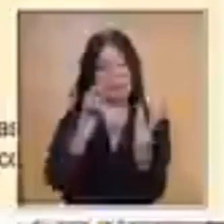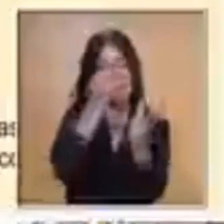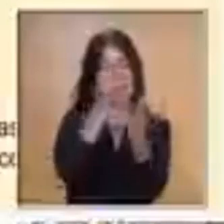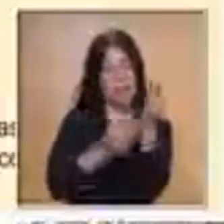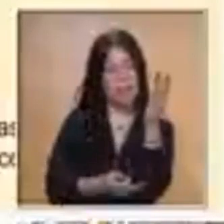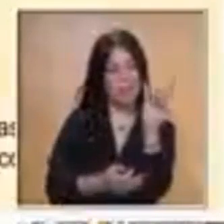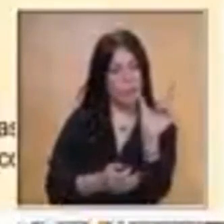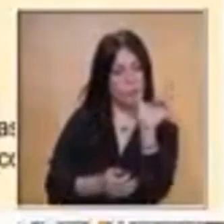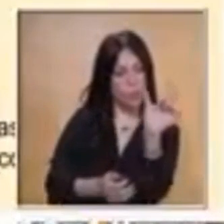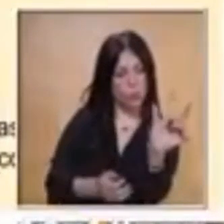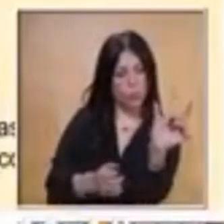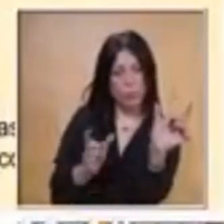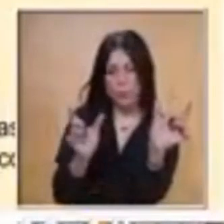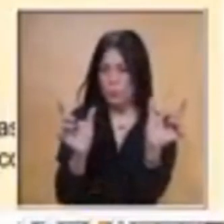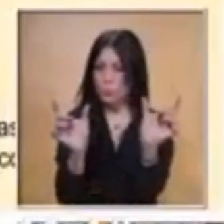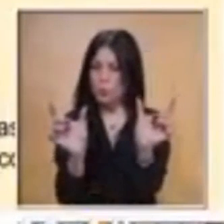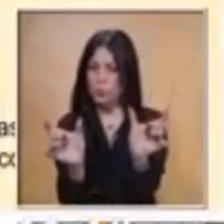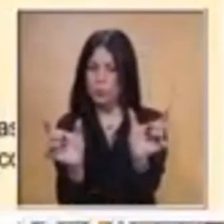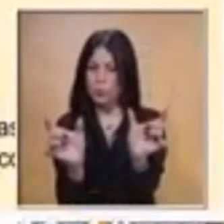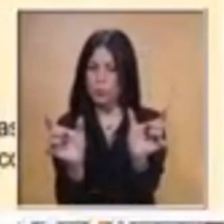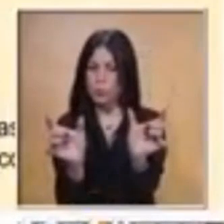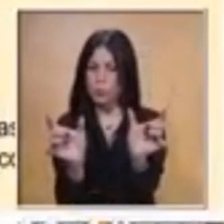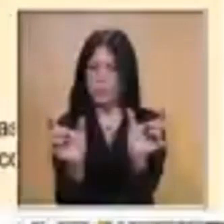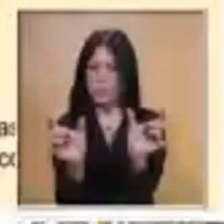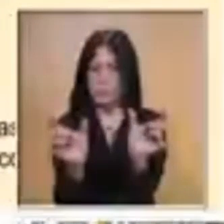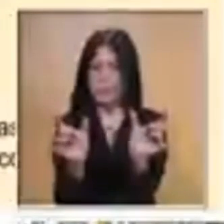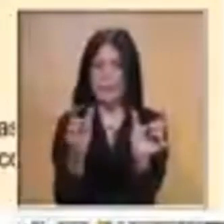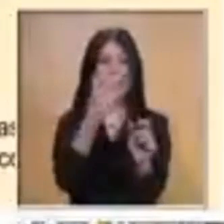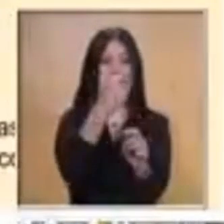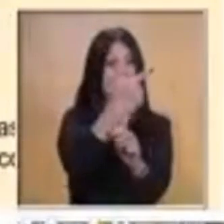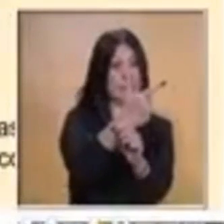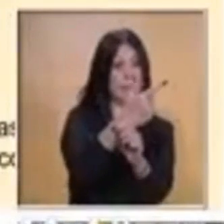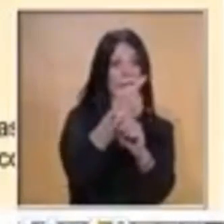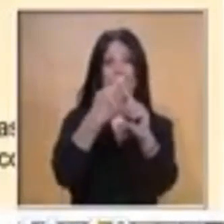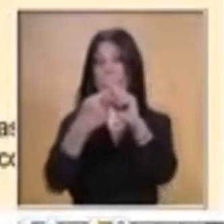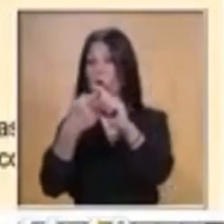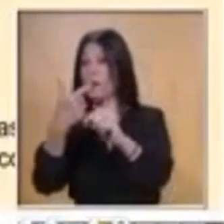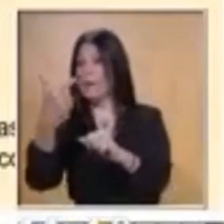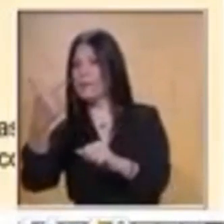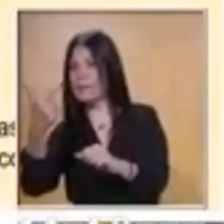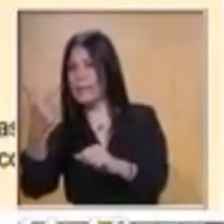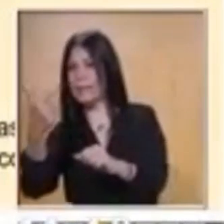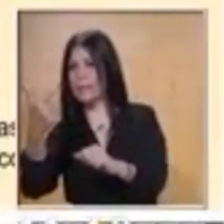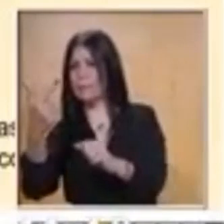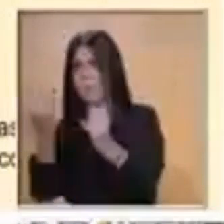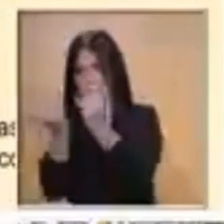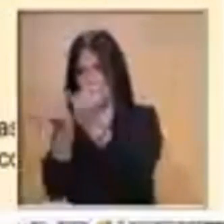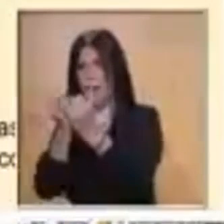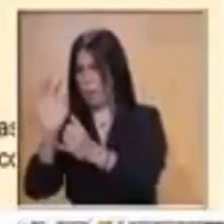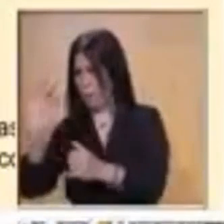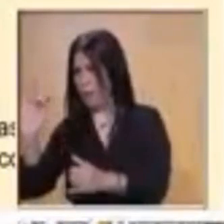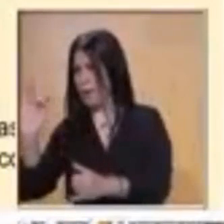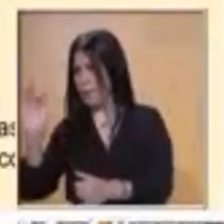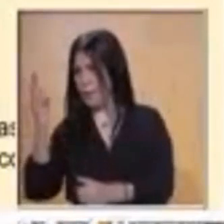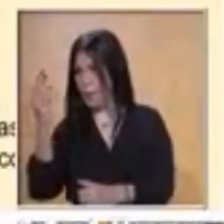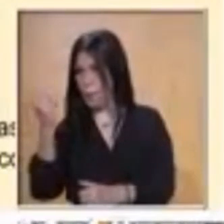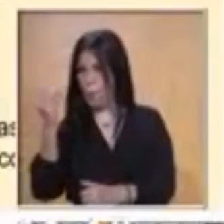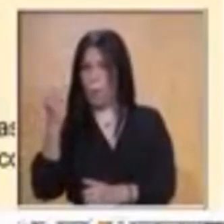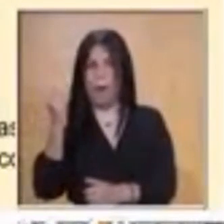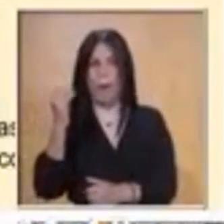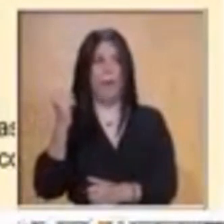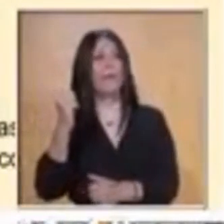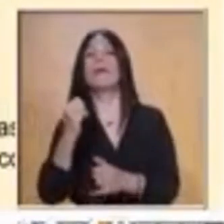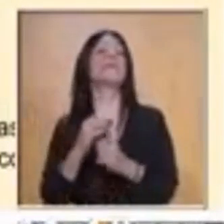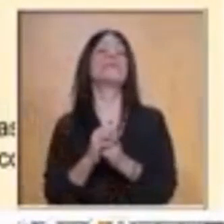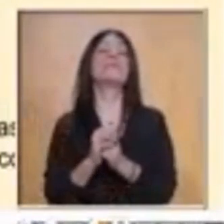perdón, 7 por 7 es 49? Pero ahora, ¿qué número